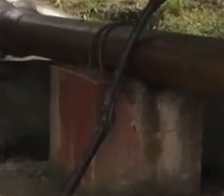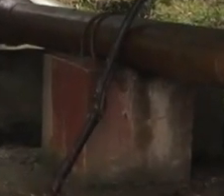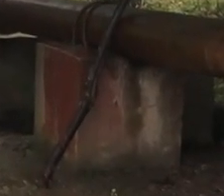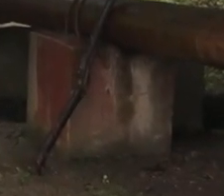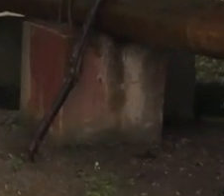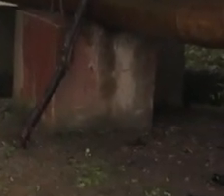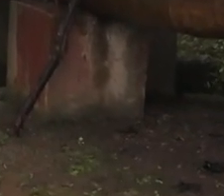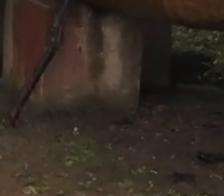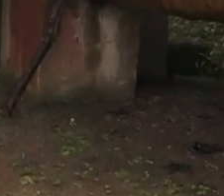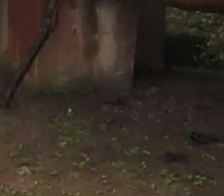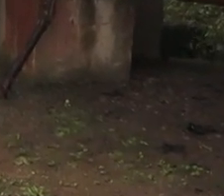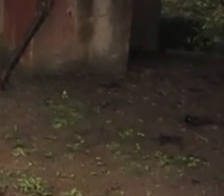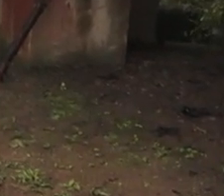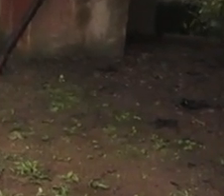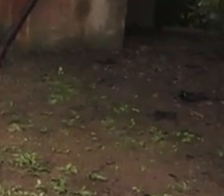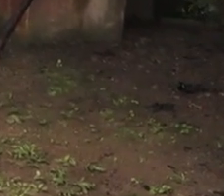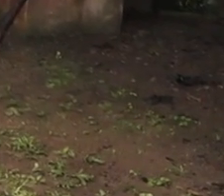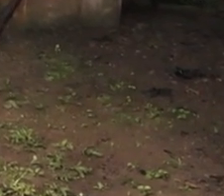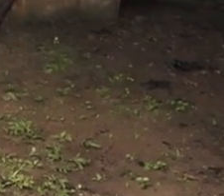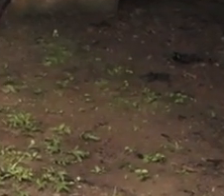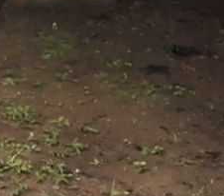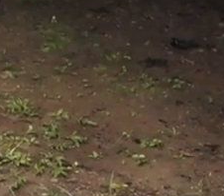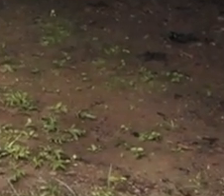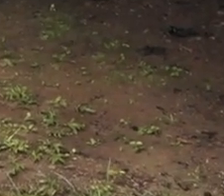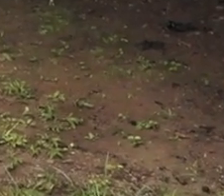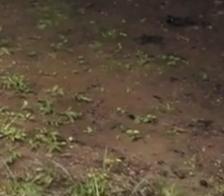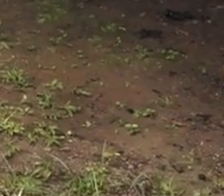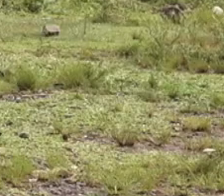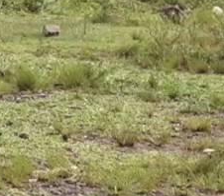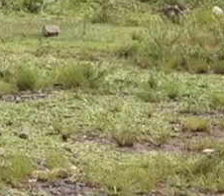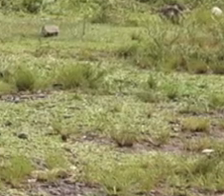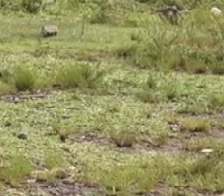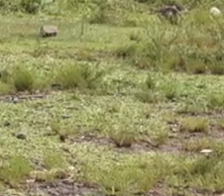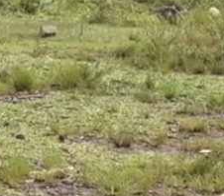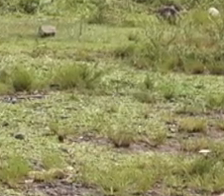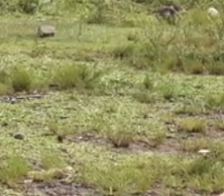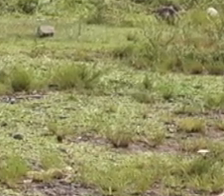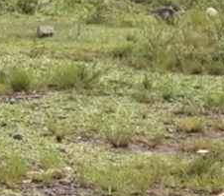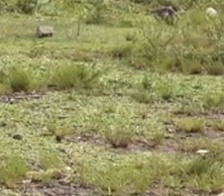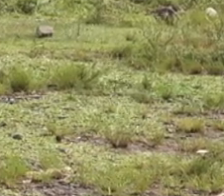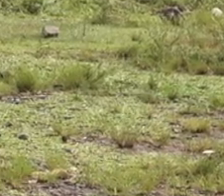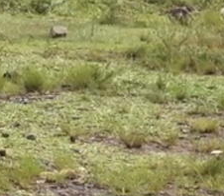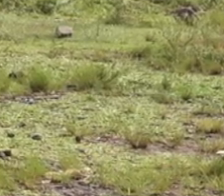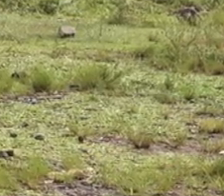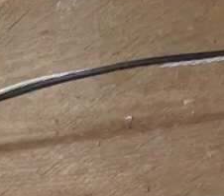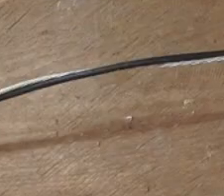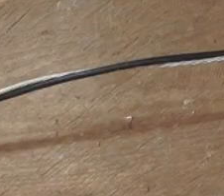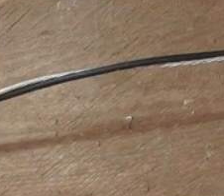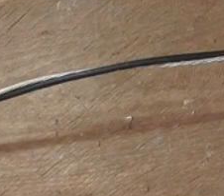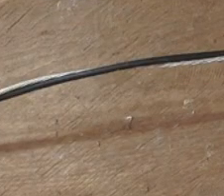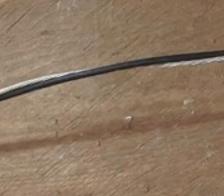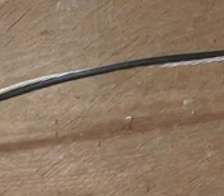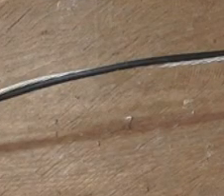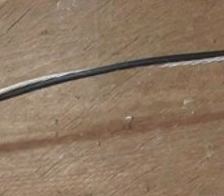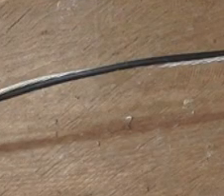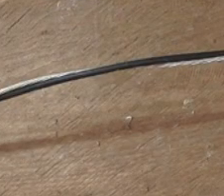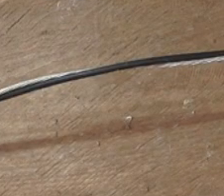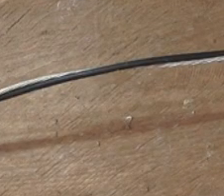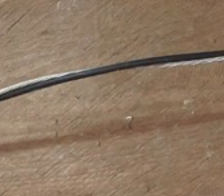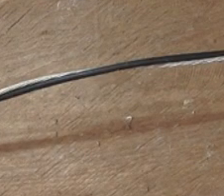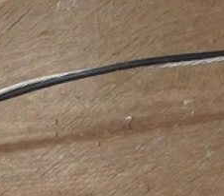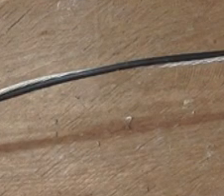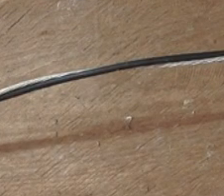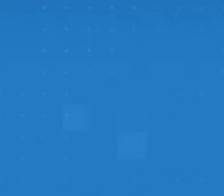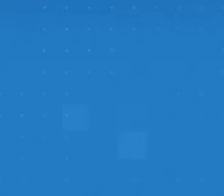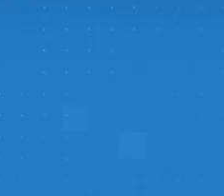escuelas primarias, mercados, farmacias, tiendas y demás. Asimismo, las necesidades que la asociación presenta siendo las